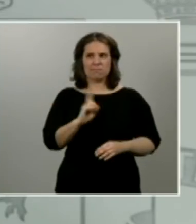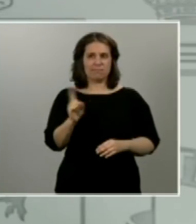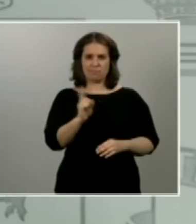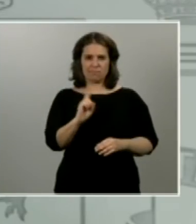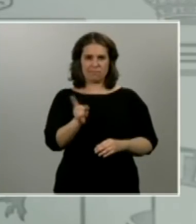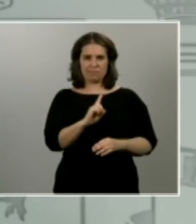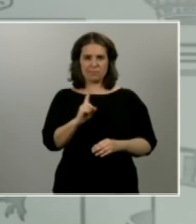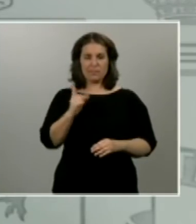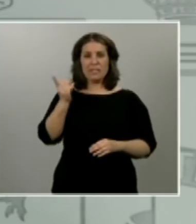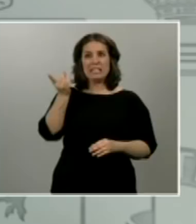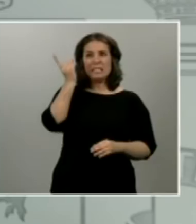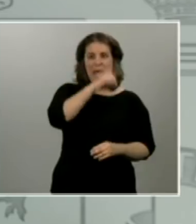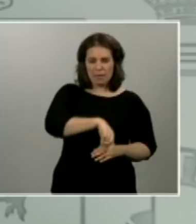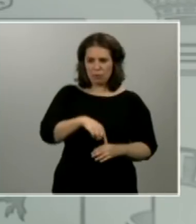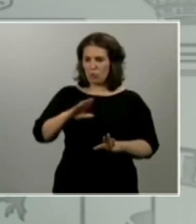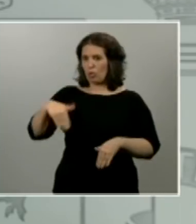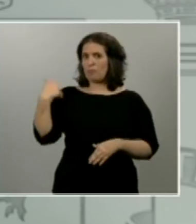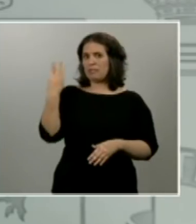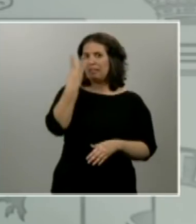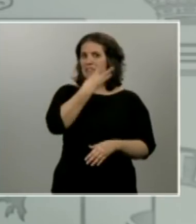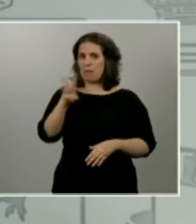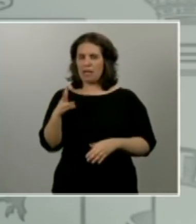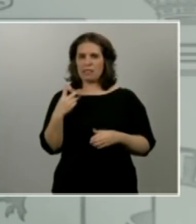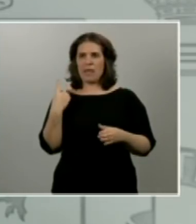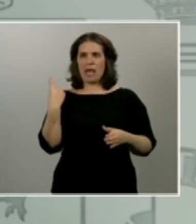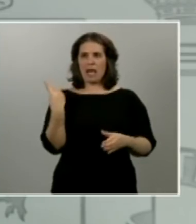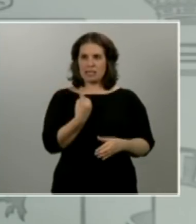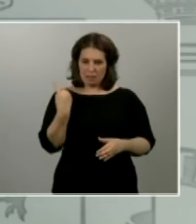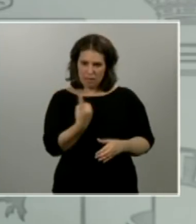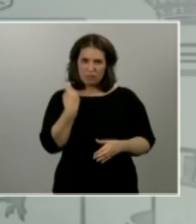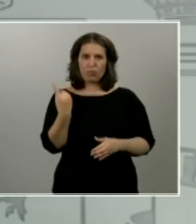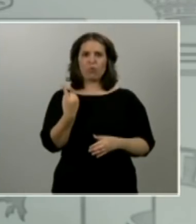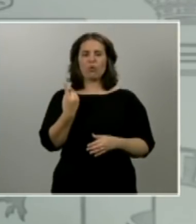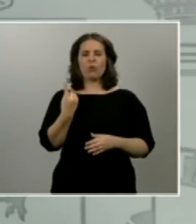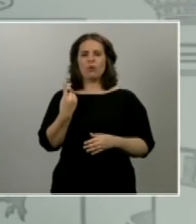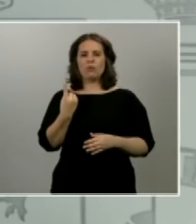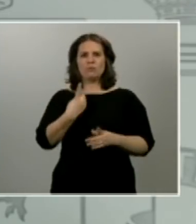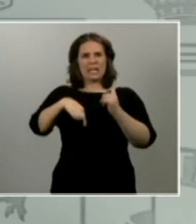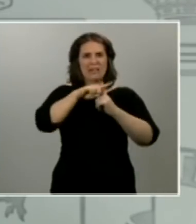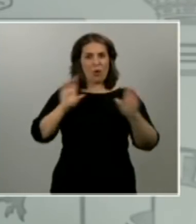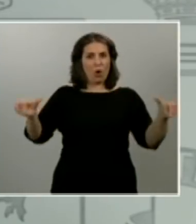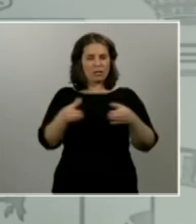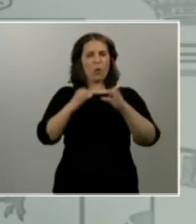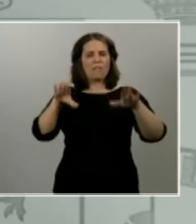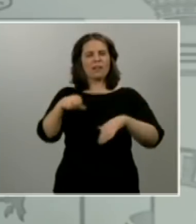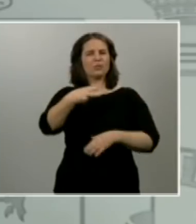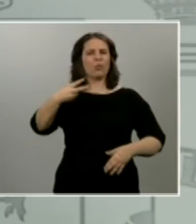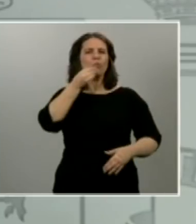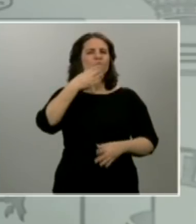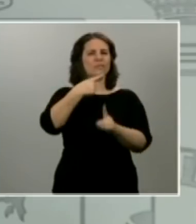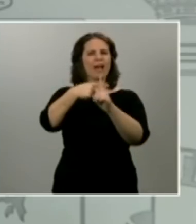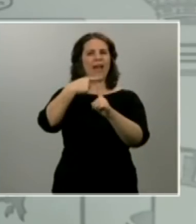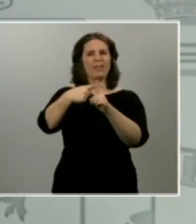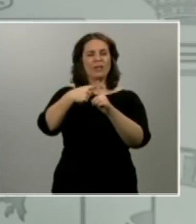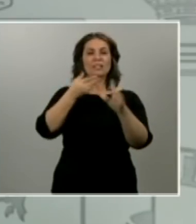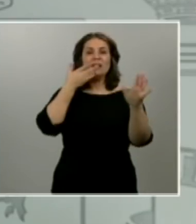tres semanas de aislamiento y de sacrificio colectivo están rindiendo sus frutos. Han servido, por ejemplo, para disminuir la propagación del virus,